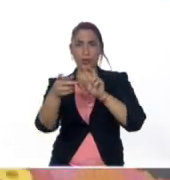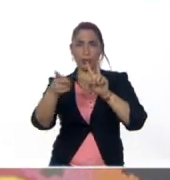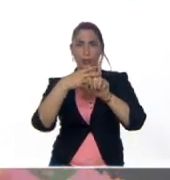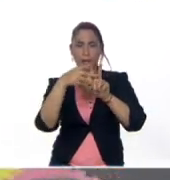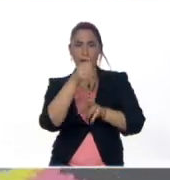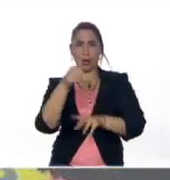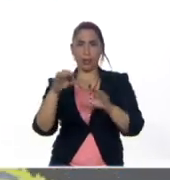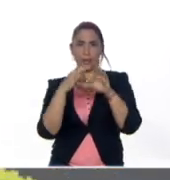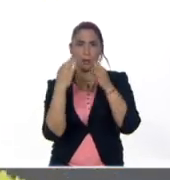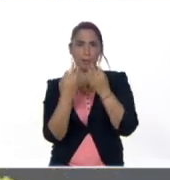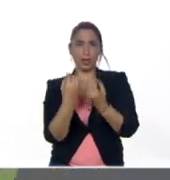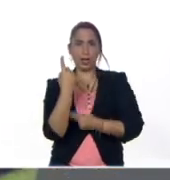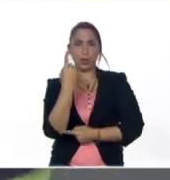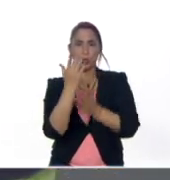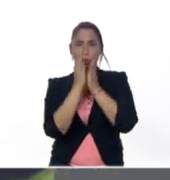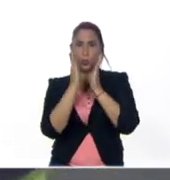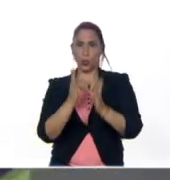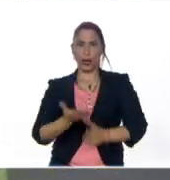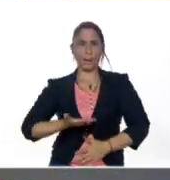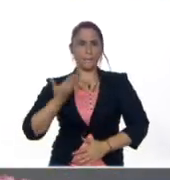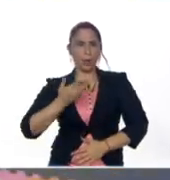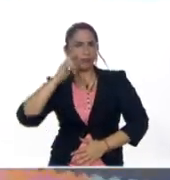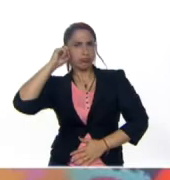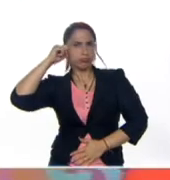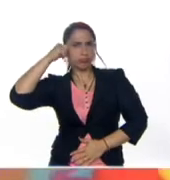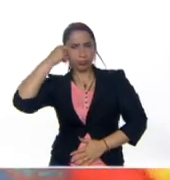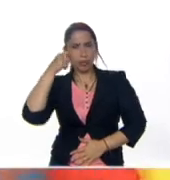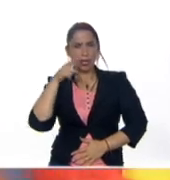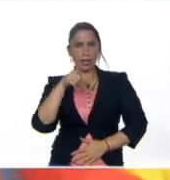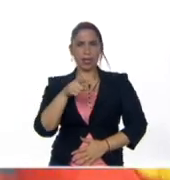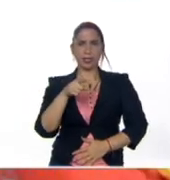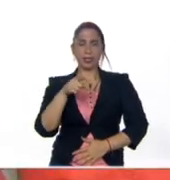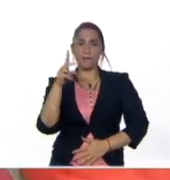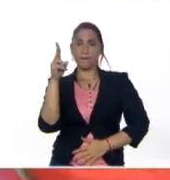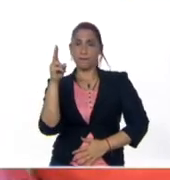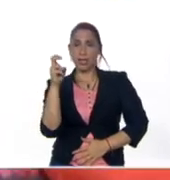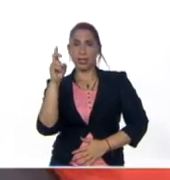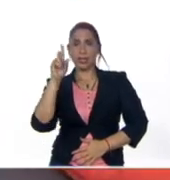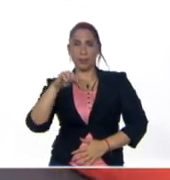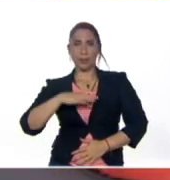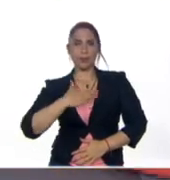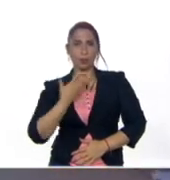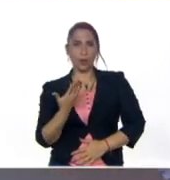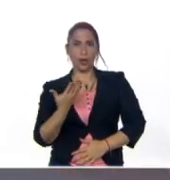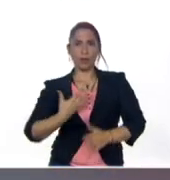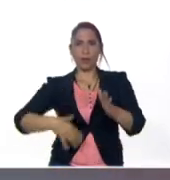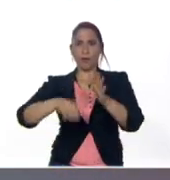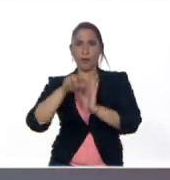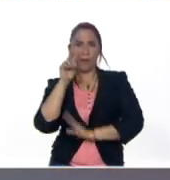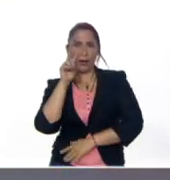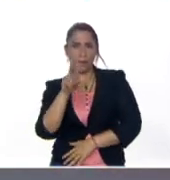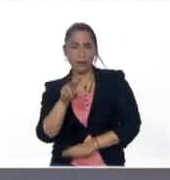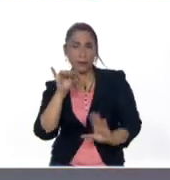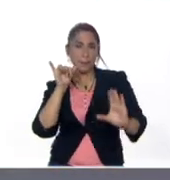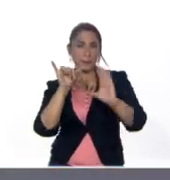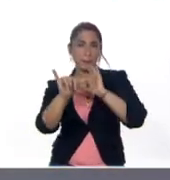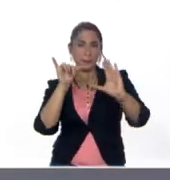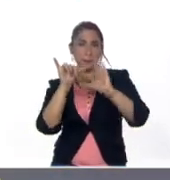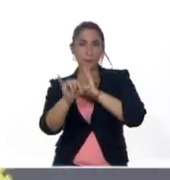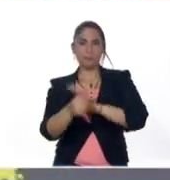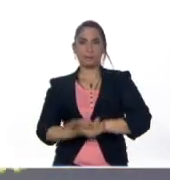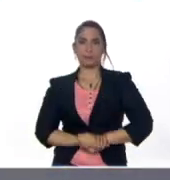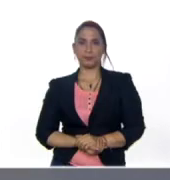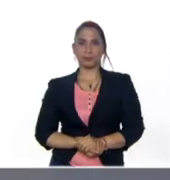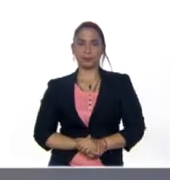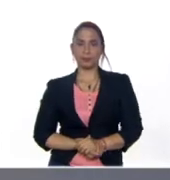familia una escuela importante recordar que este maravilloso viernes lo puedes revivir si visualizas en nuestra